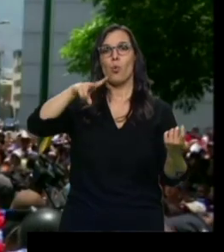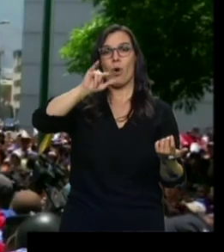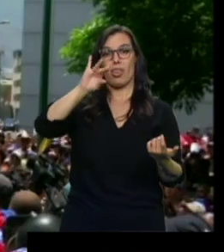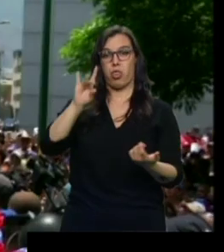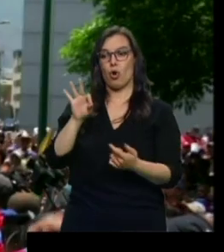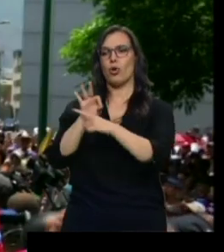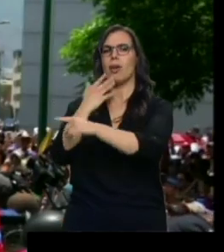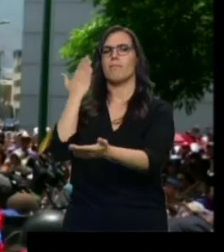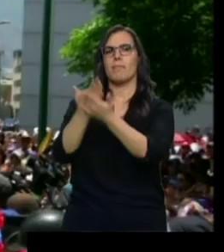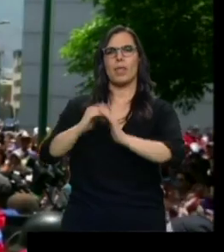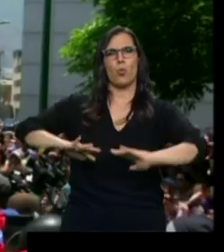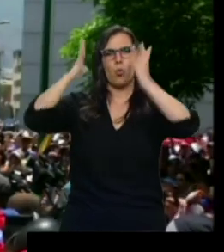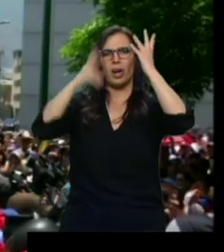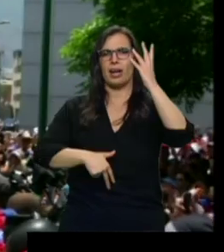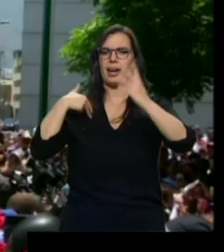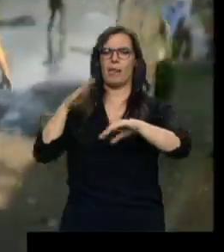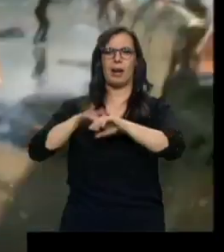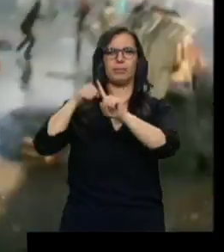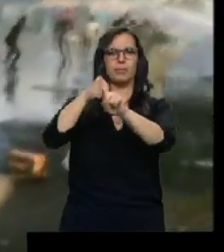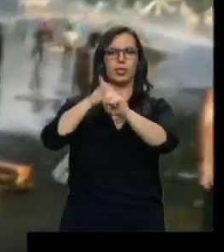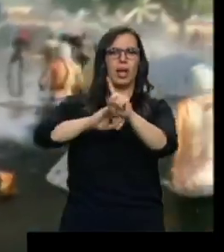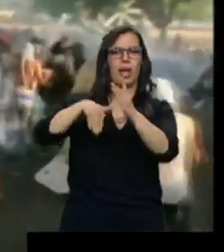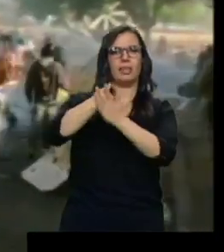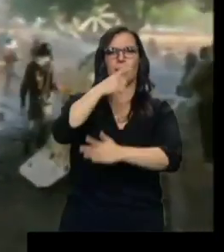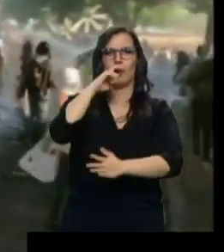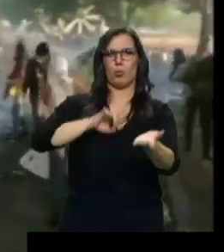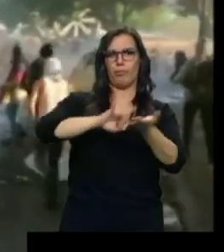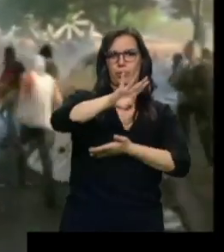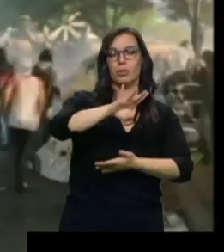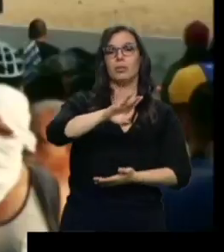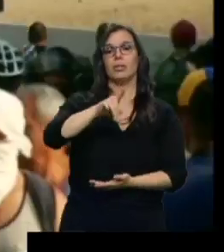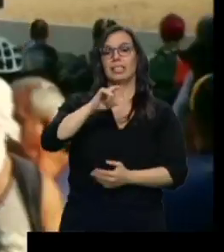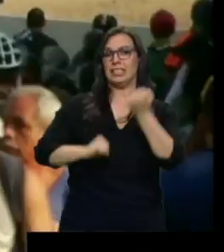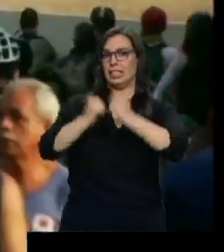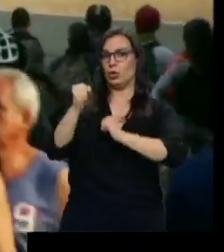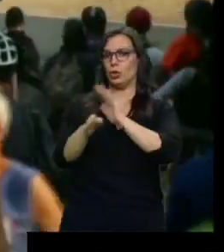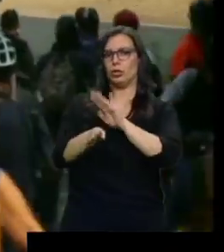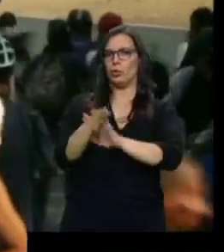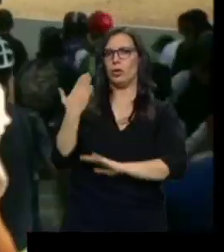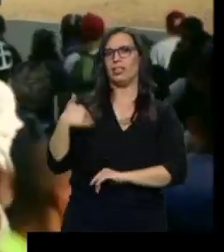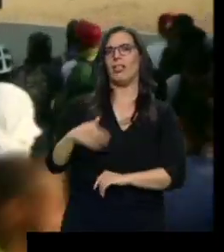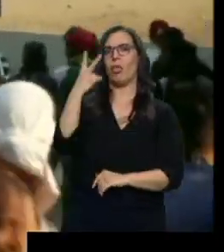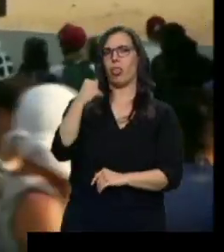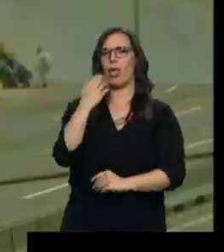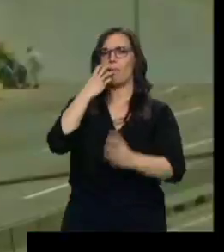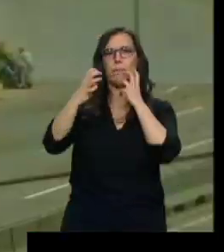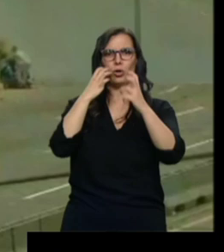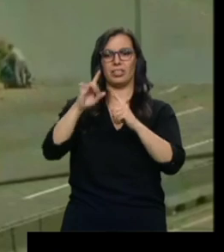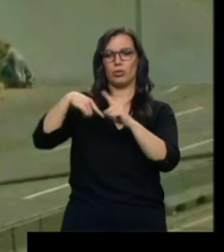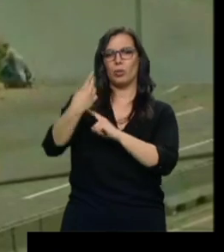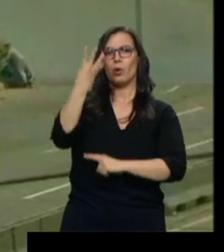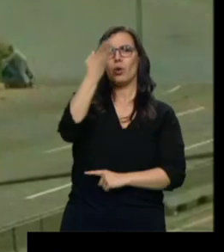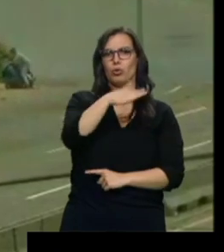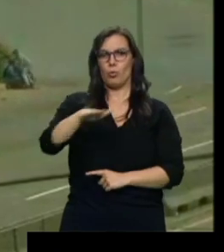a una huelga general para forzar la salida de Maduro. Sigue así la tensión en Venezuela después de dos días de protestas que han dejado cuatro muertos,